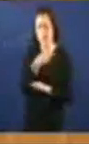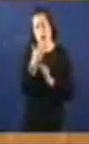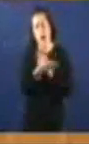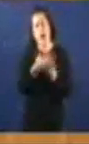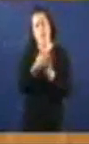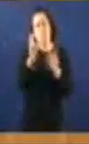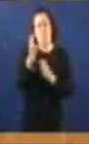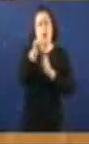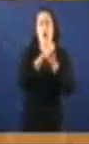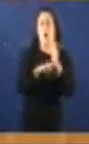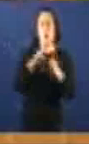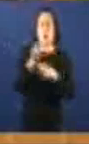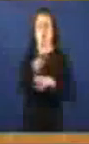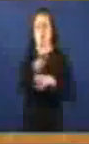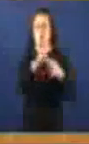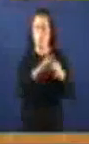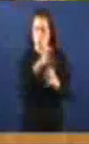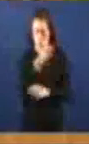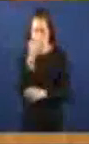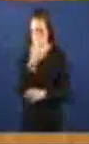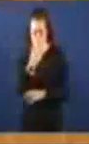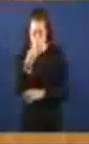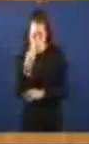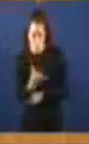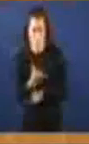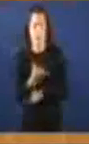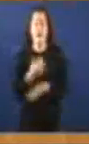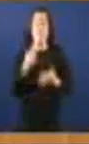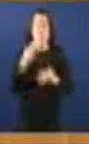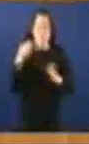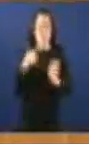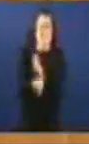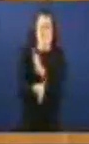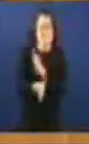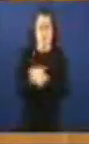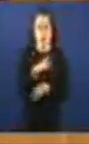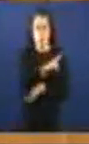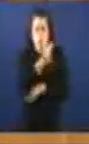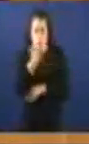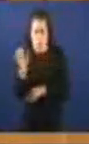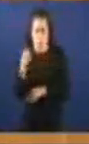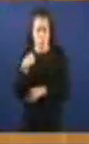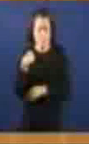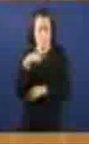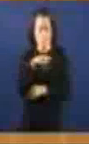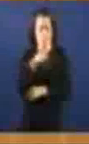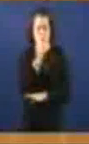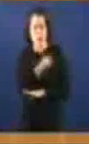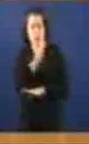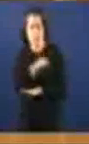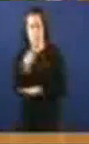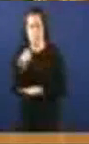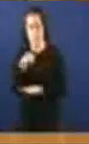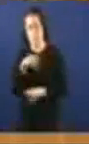Das normas da Unión Europea Que conhecen moi ben Pero sempre a Unión Europea invocase para o que interesa E pasase dela Para o que non